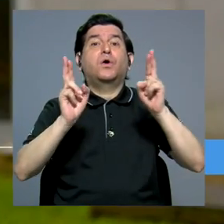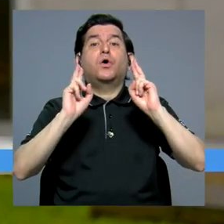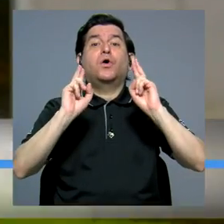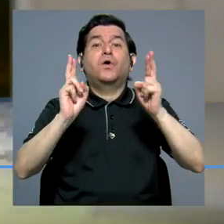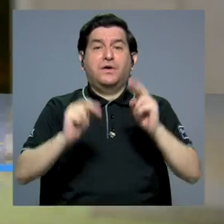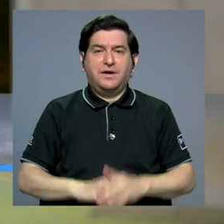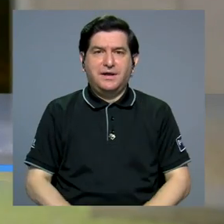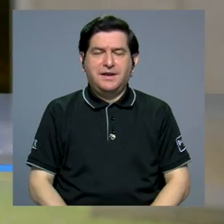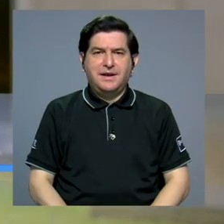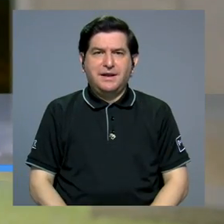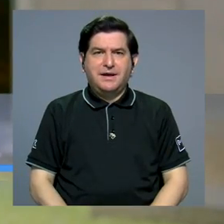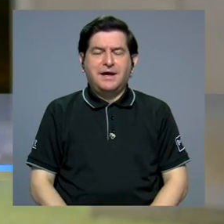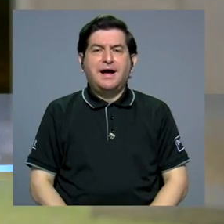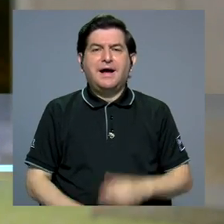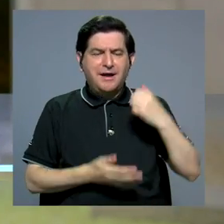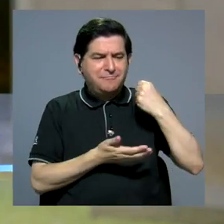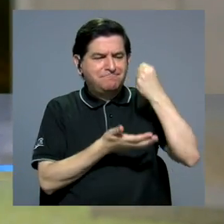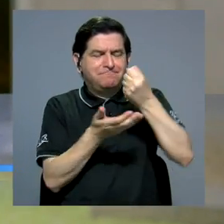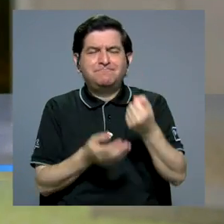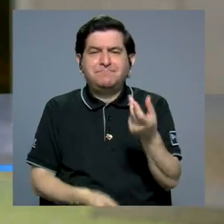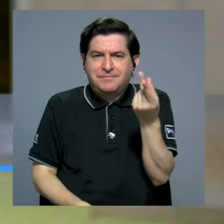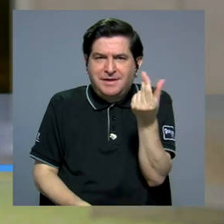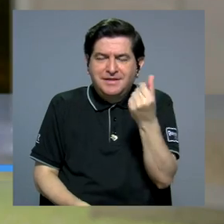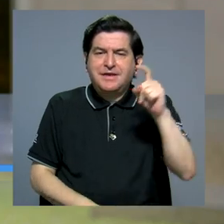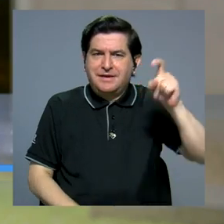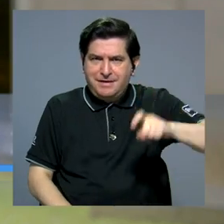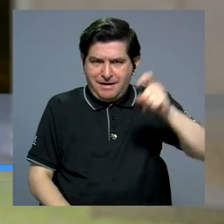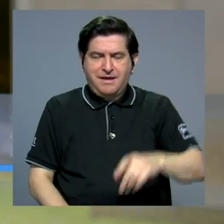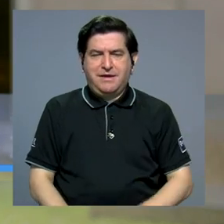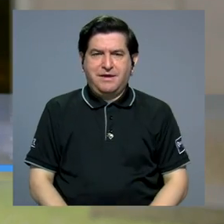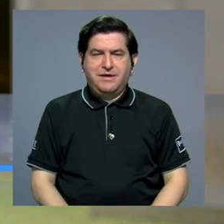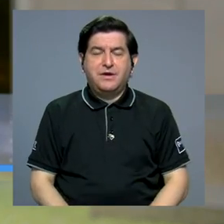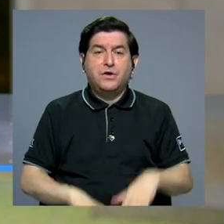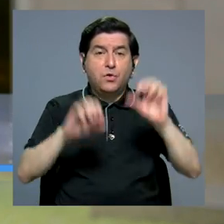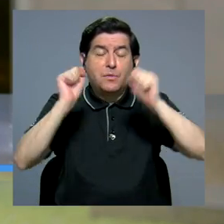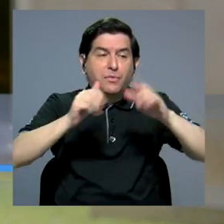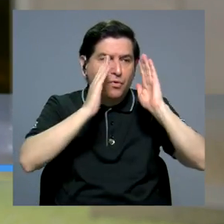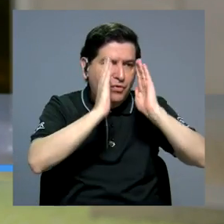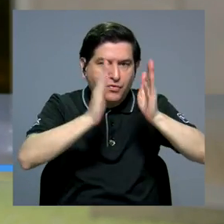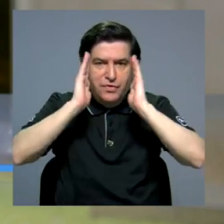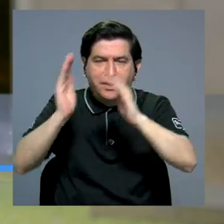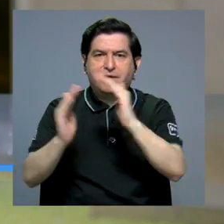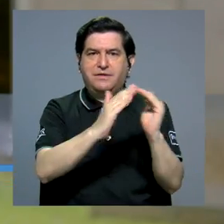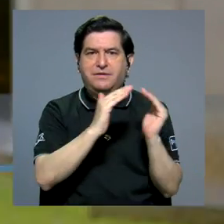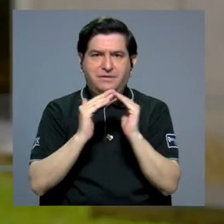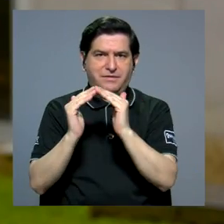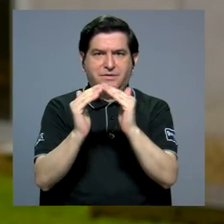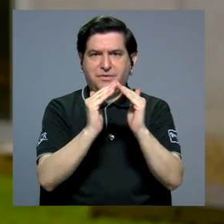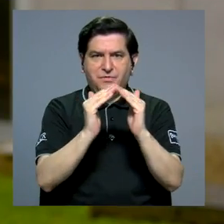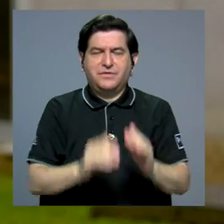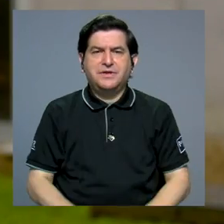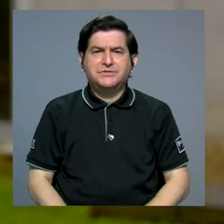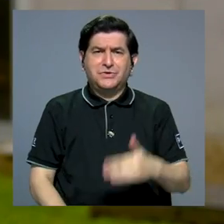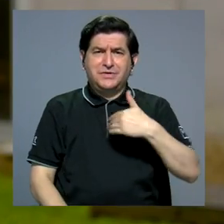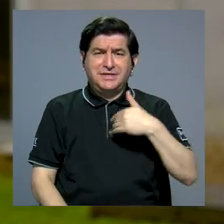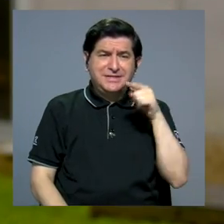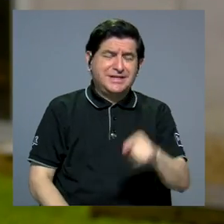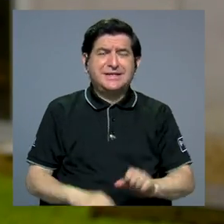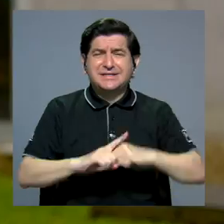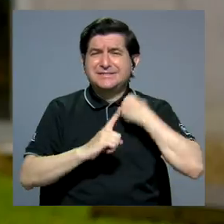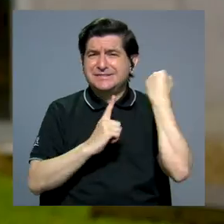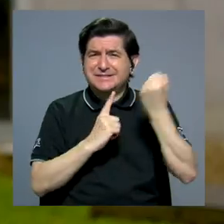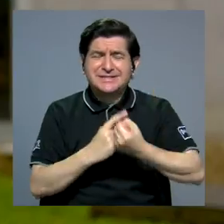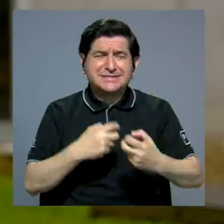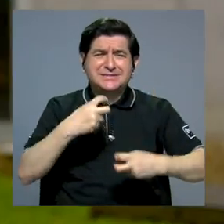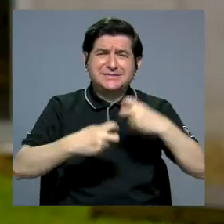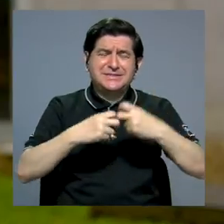que ojalá podamos destinar los recursos necesarios para poder atender a la población con este